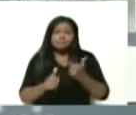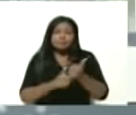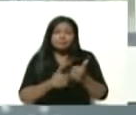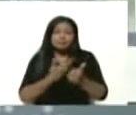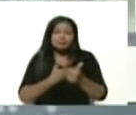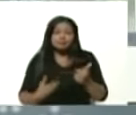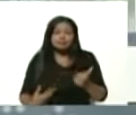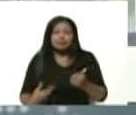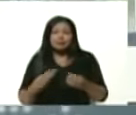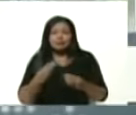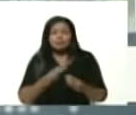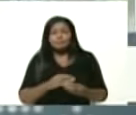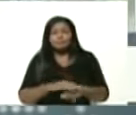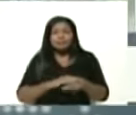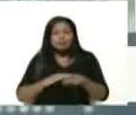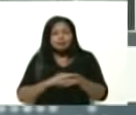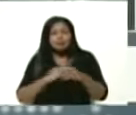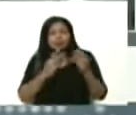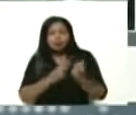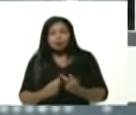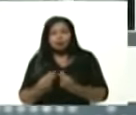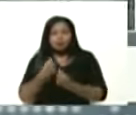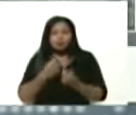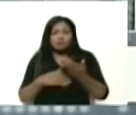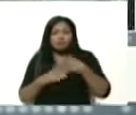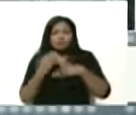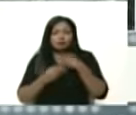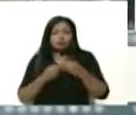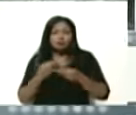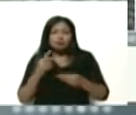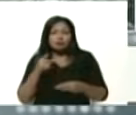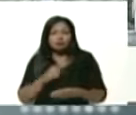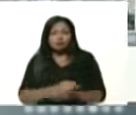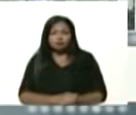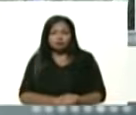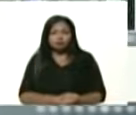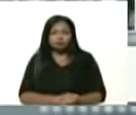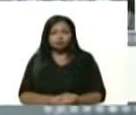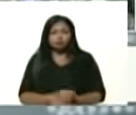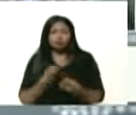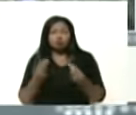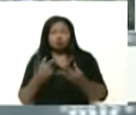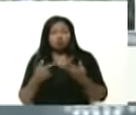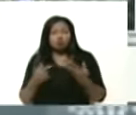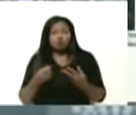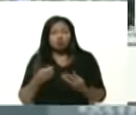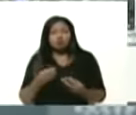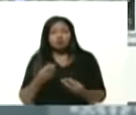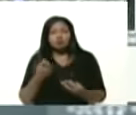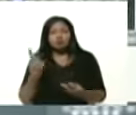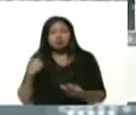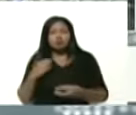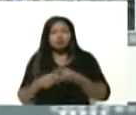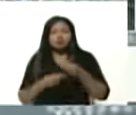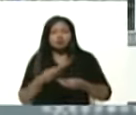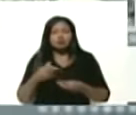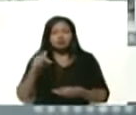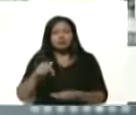economía vamos a hacerlo Tantas cosas buenas que se están haciendo en el país